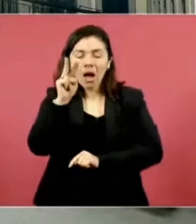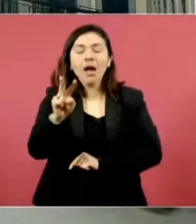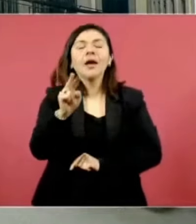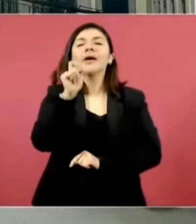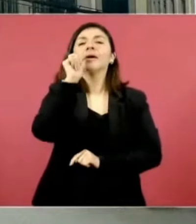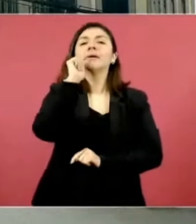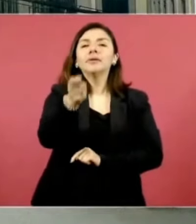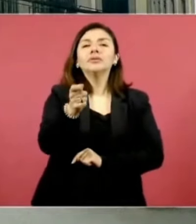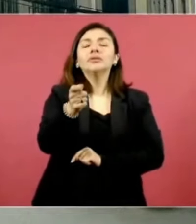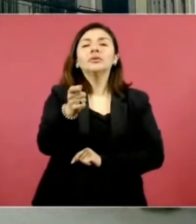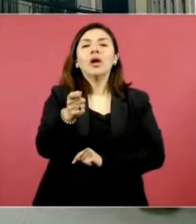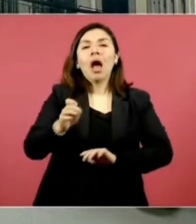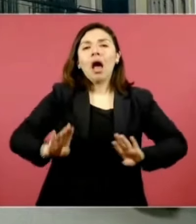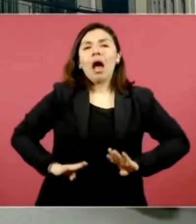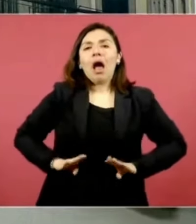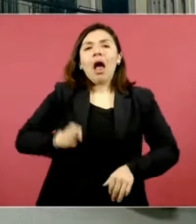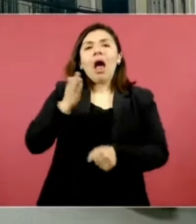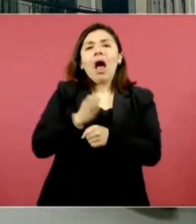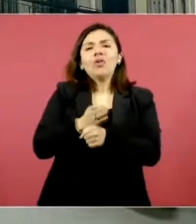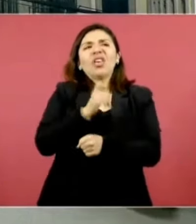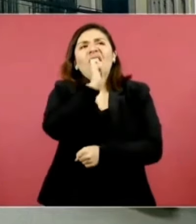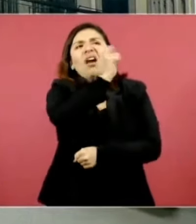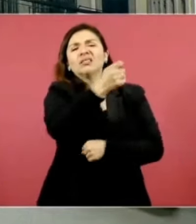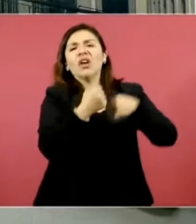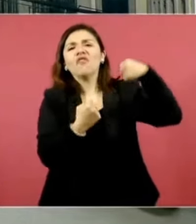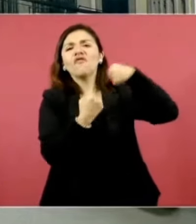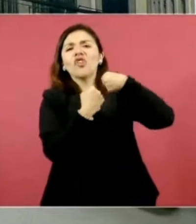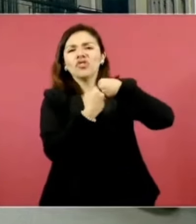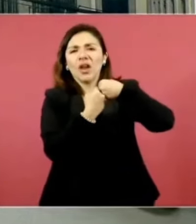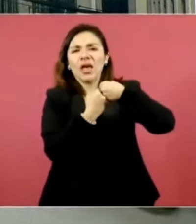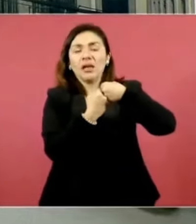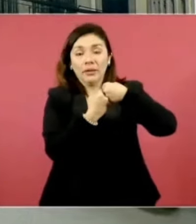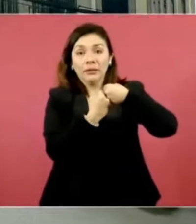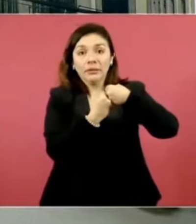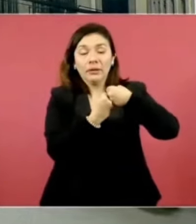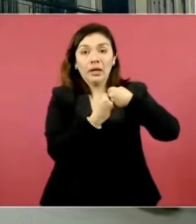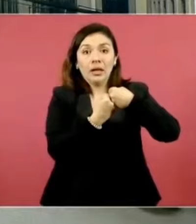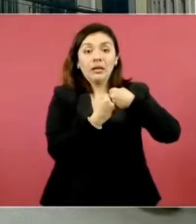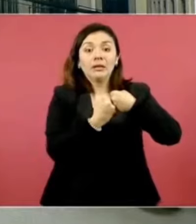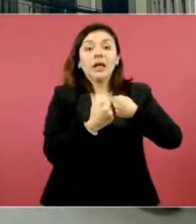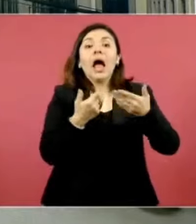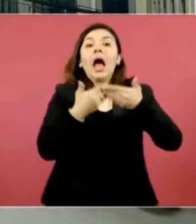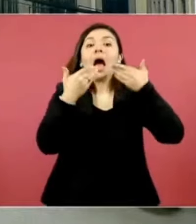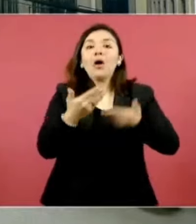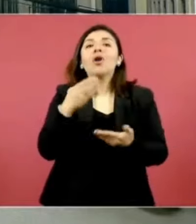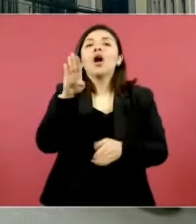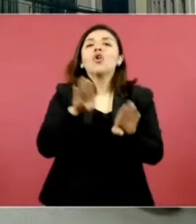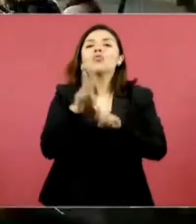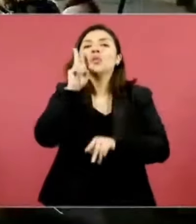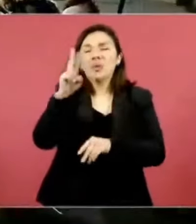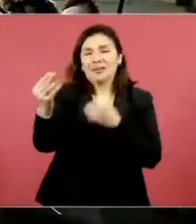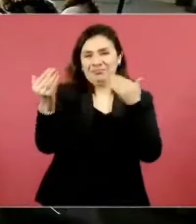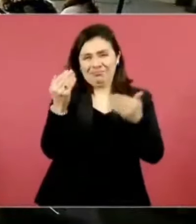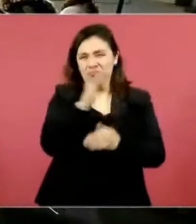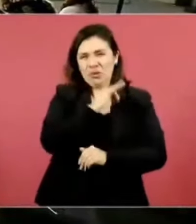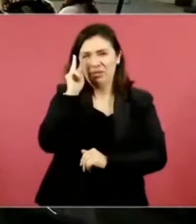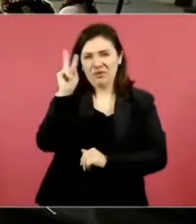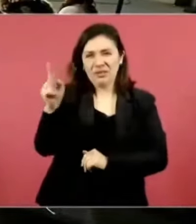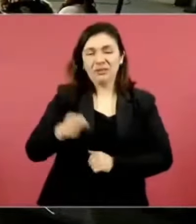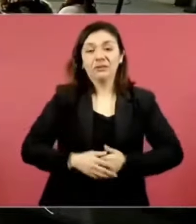la situación en la frontera y cómo está ahora a ver si pueden de favor